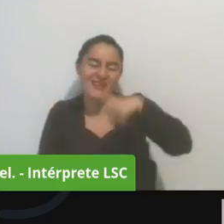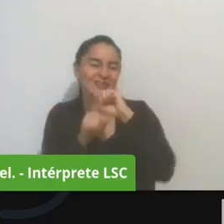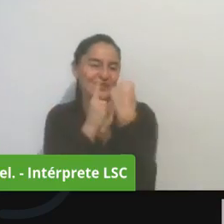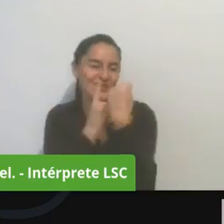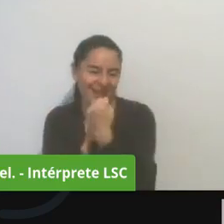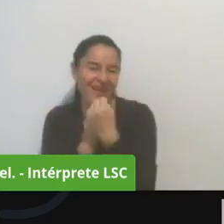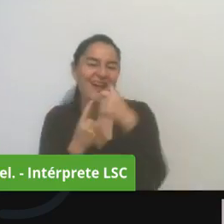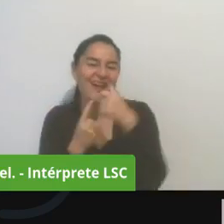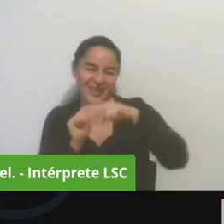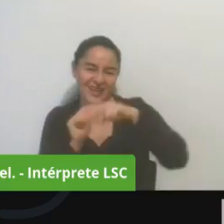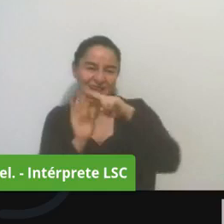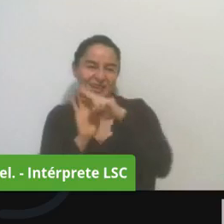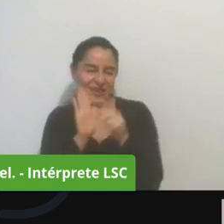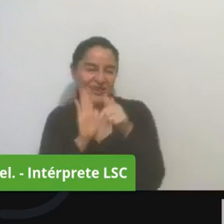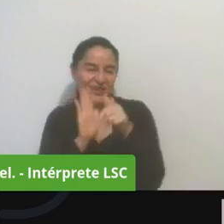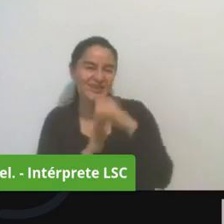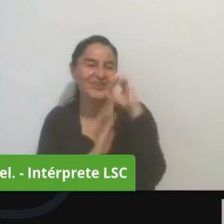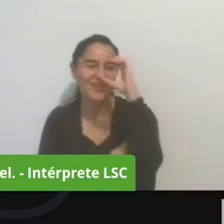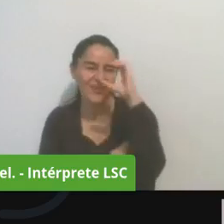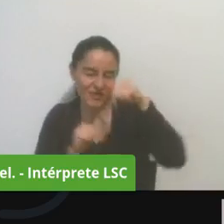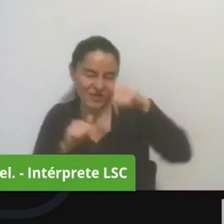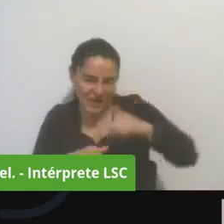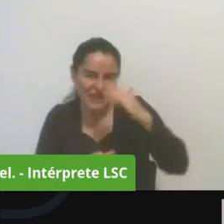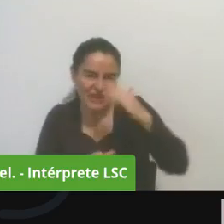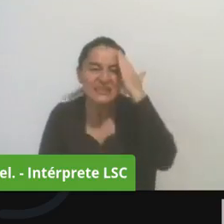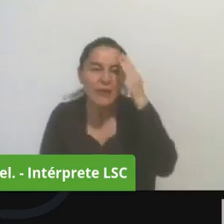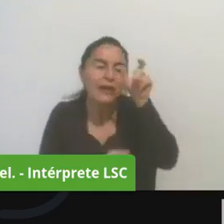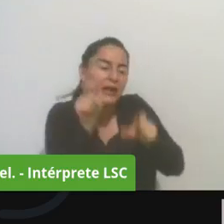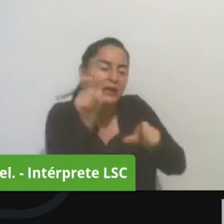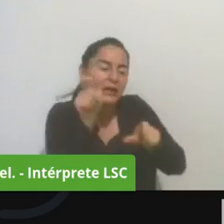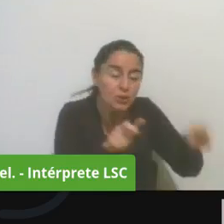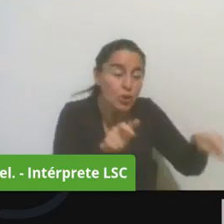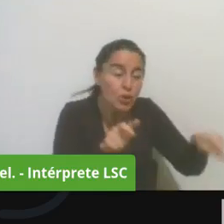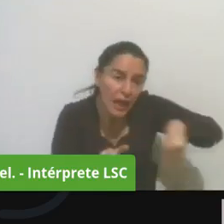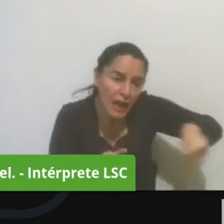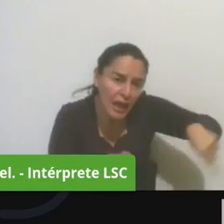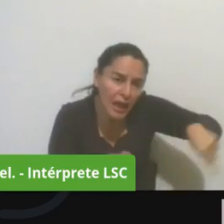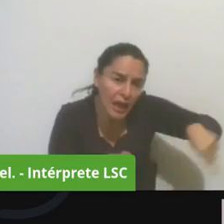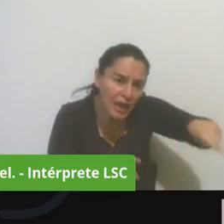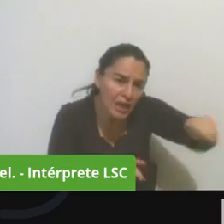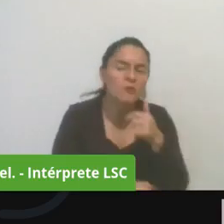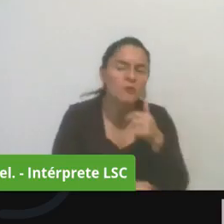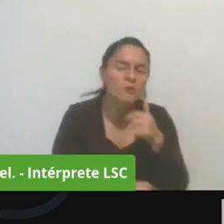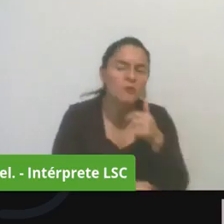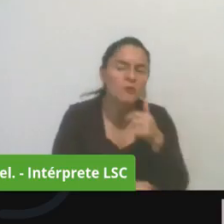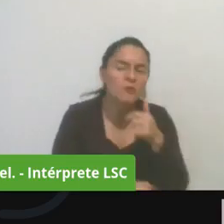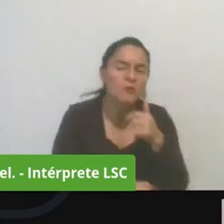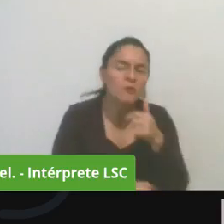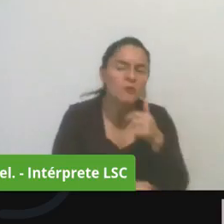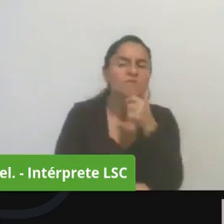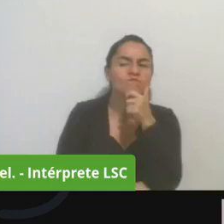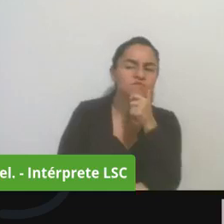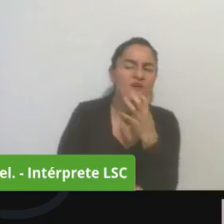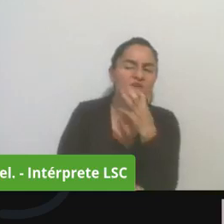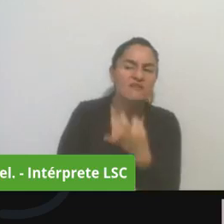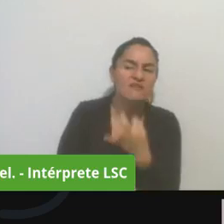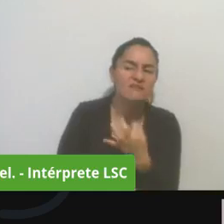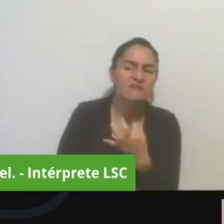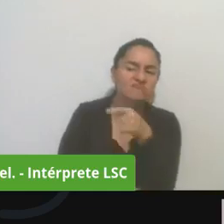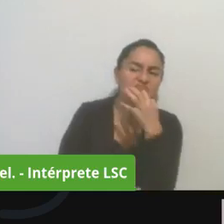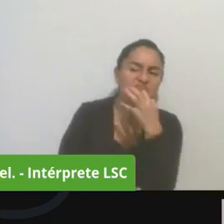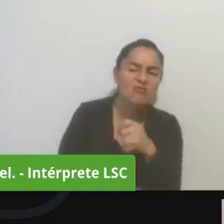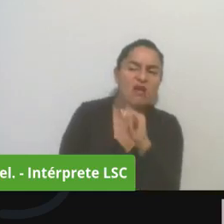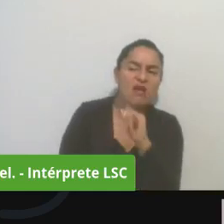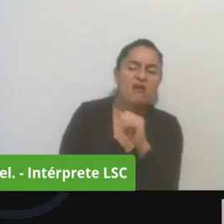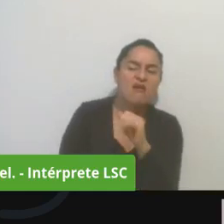es que la gente tenga más confianza si la gente acepta el resultado dice fue transparente vamos a luchar todos contra la corrupción porque la corrupción